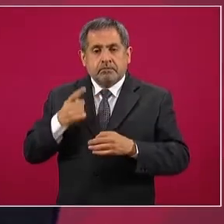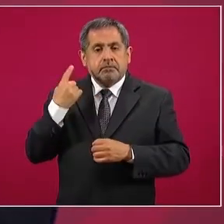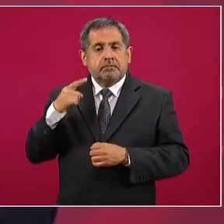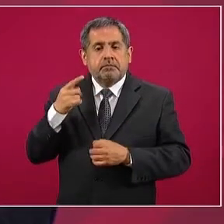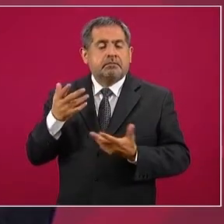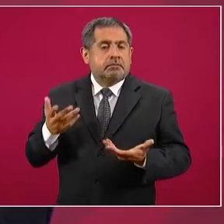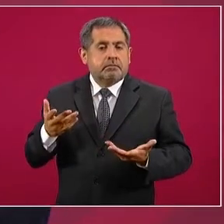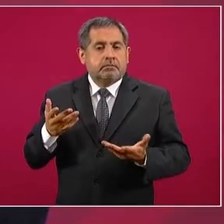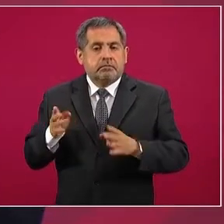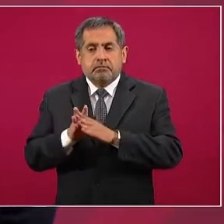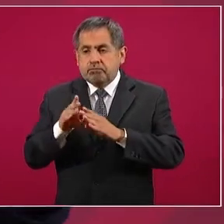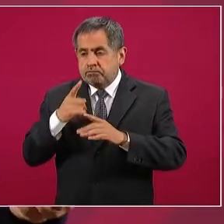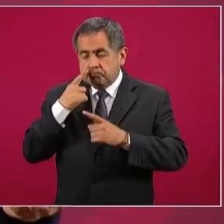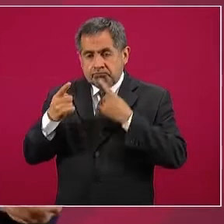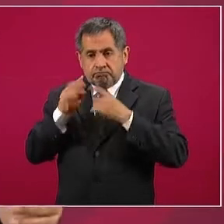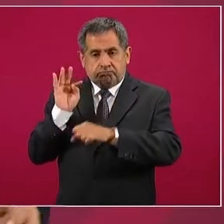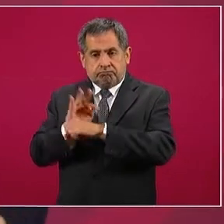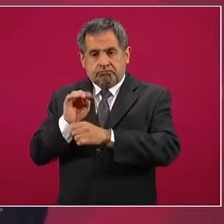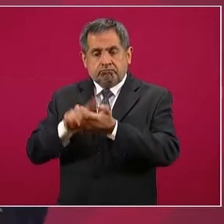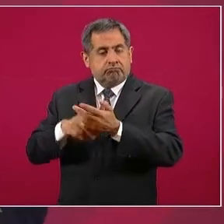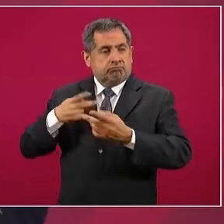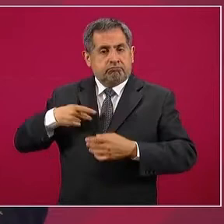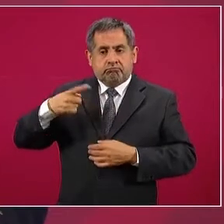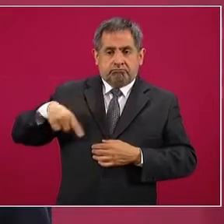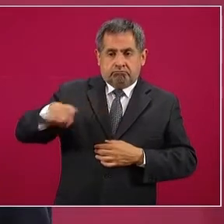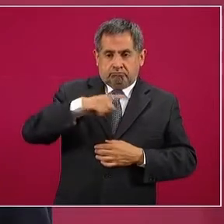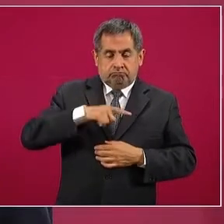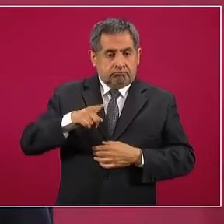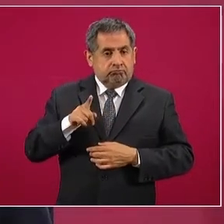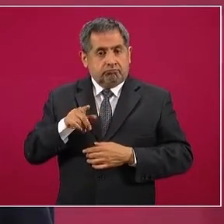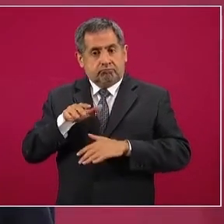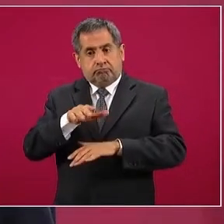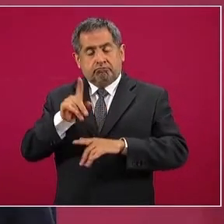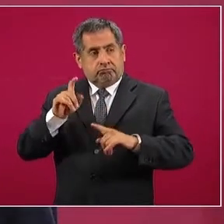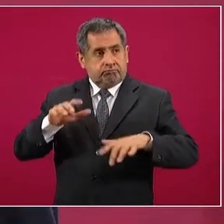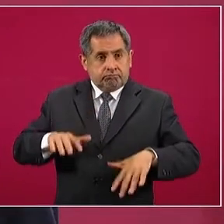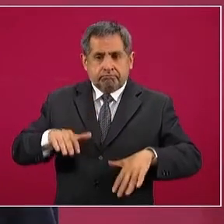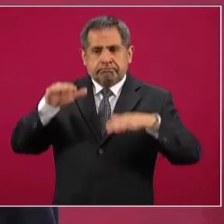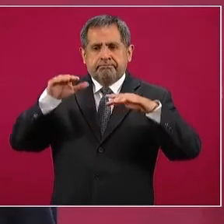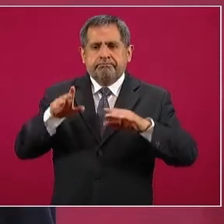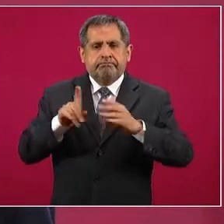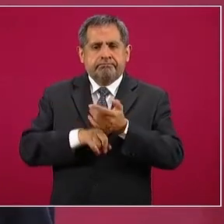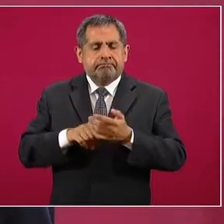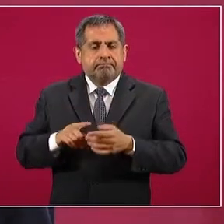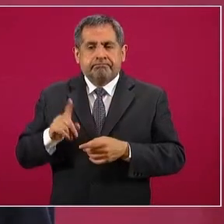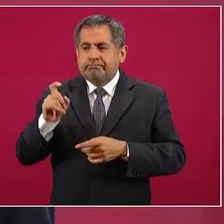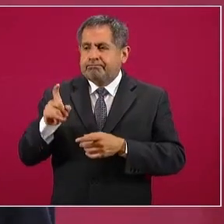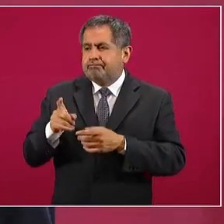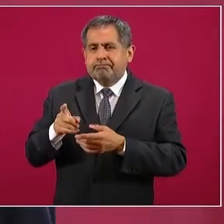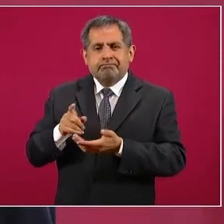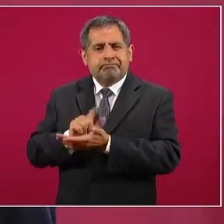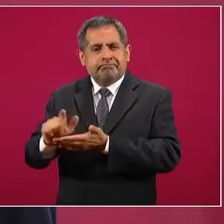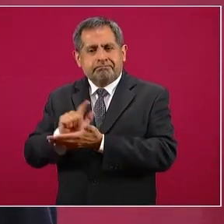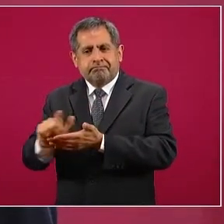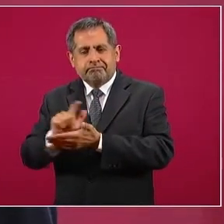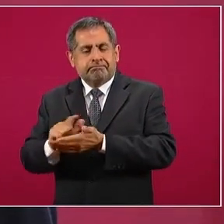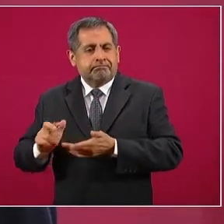que se proteja a la población de las inundaciones, el dragado de los ríos,